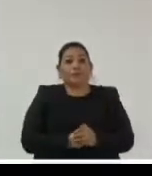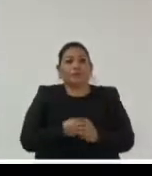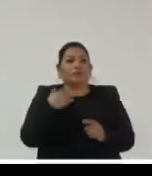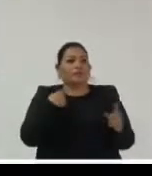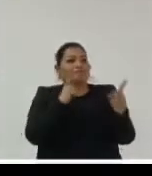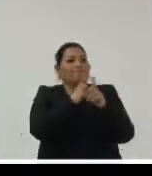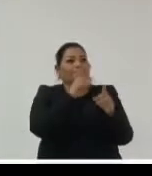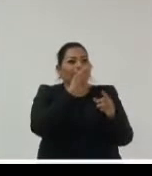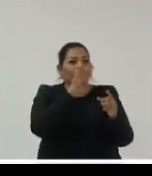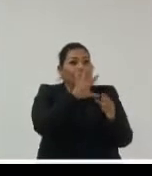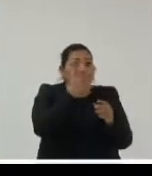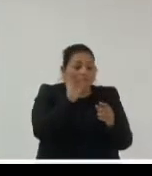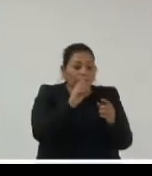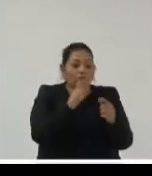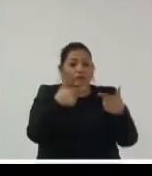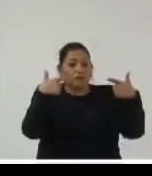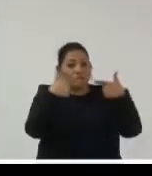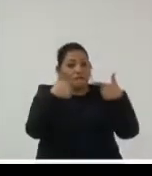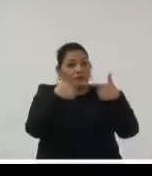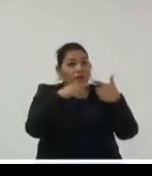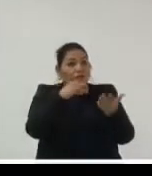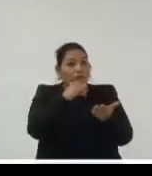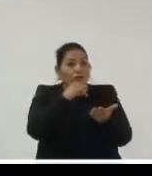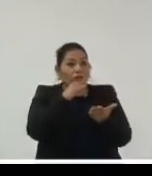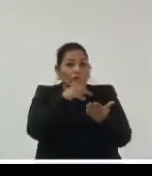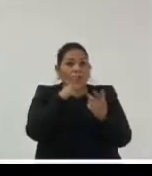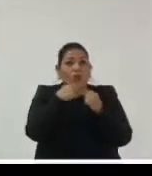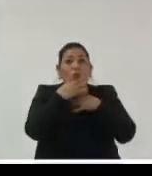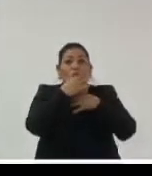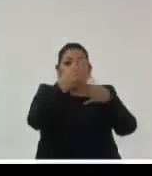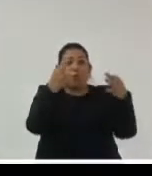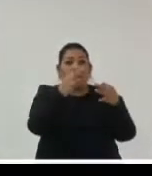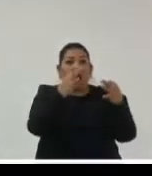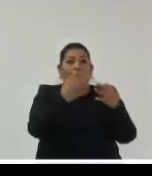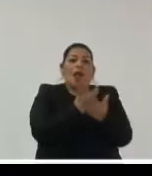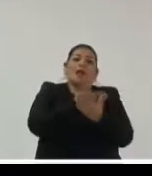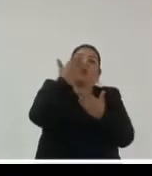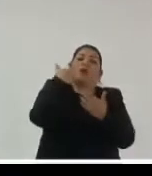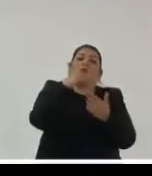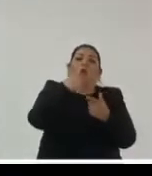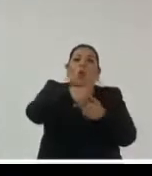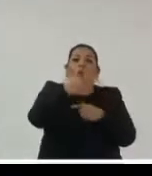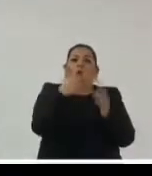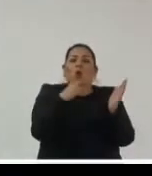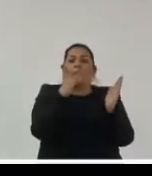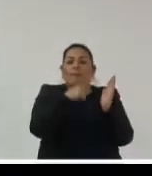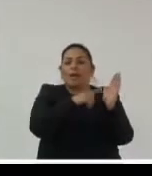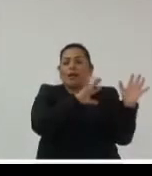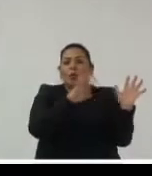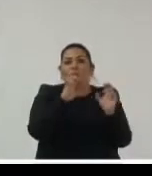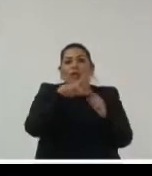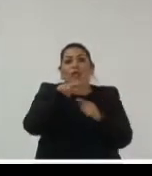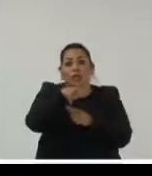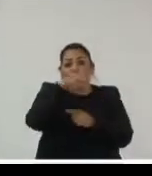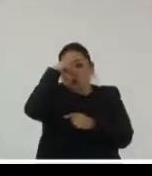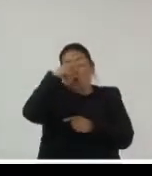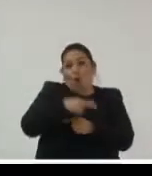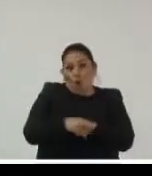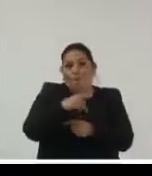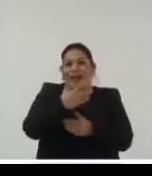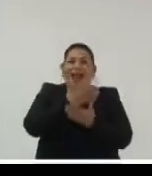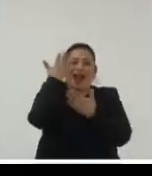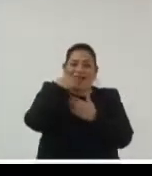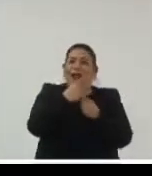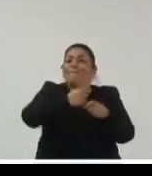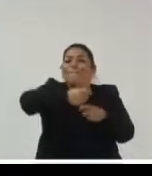internet de una noticia pequeña que salió sobre la influencia española el 12 de octubre de 1918 en México verdad